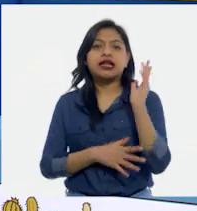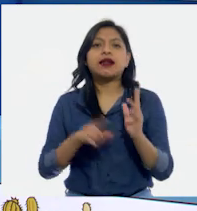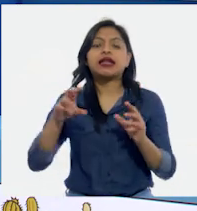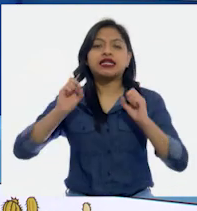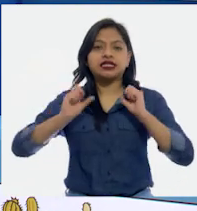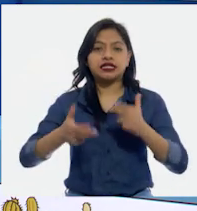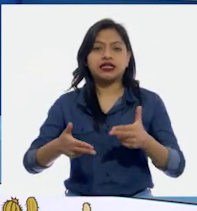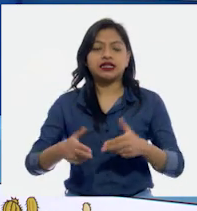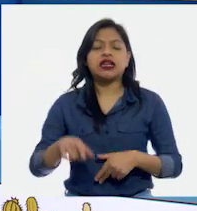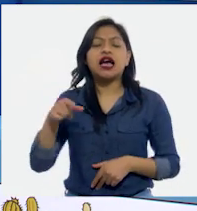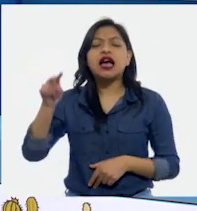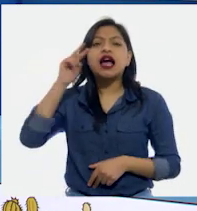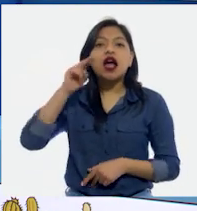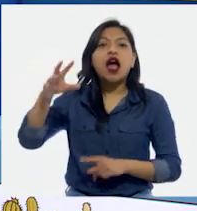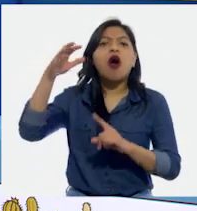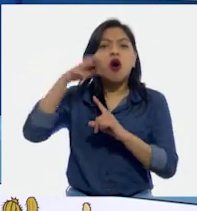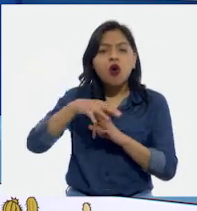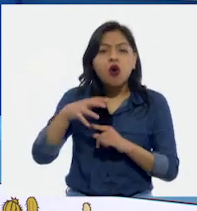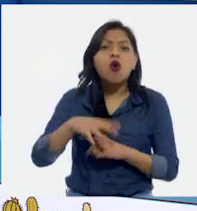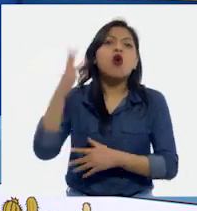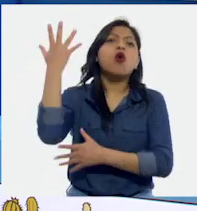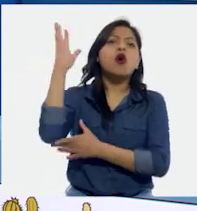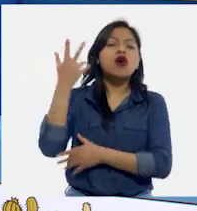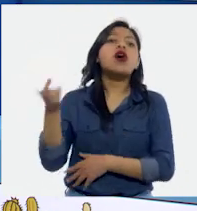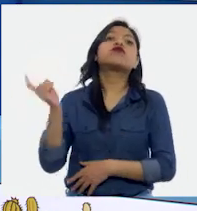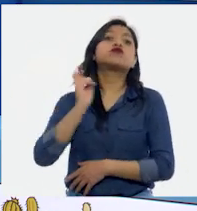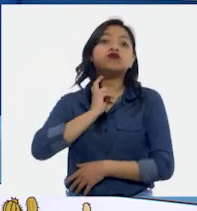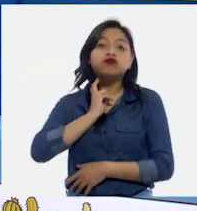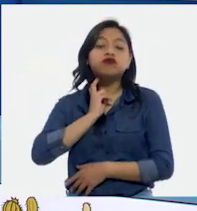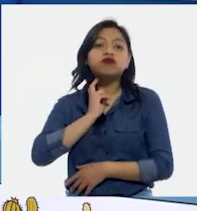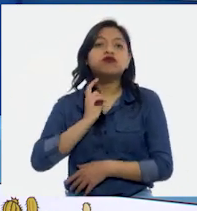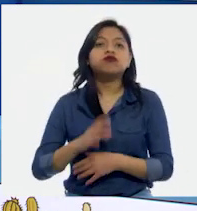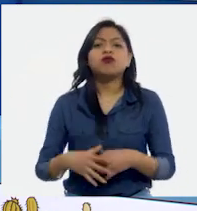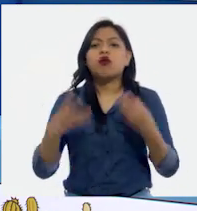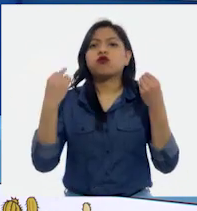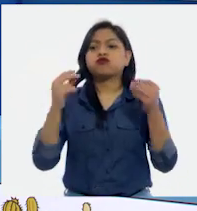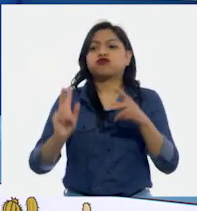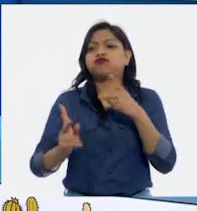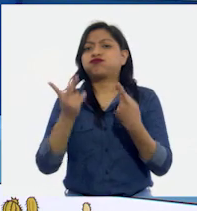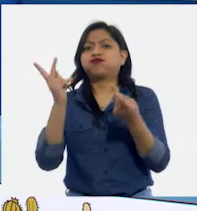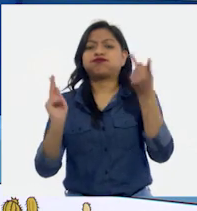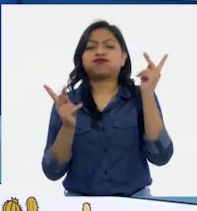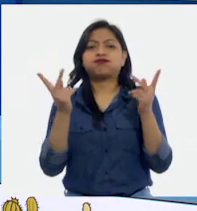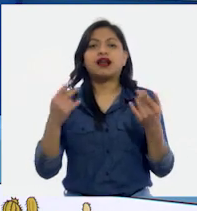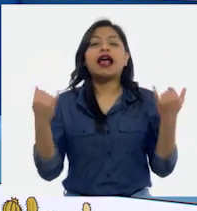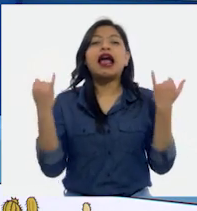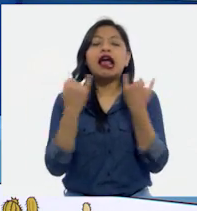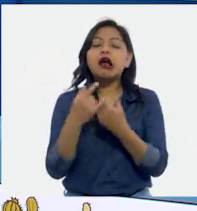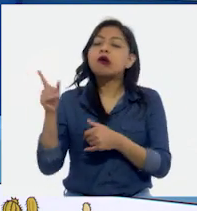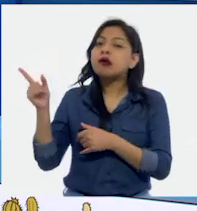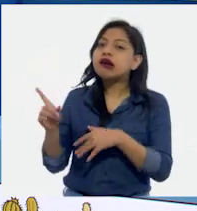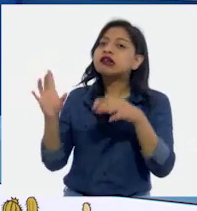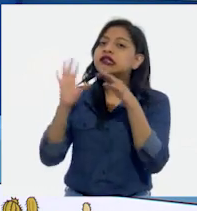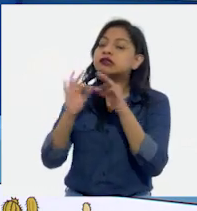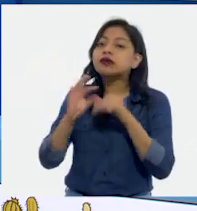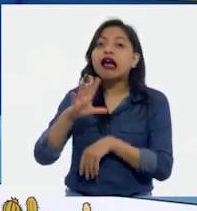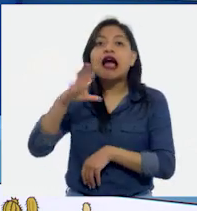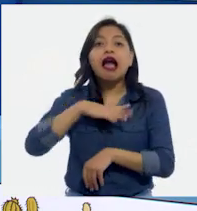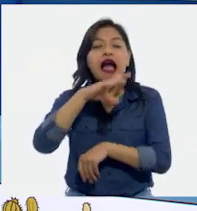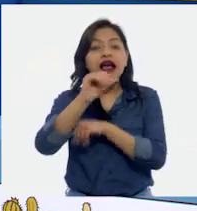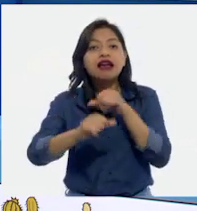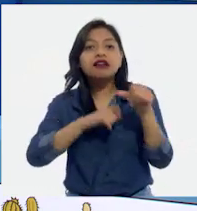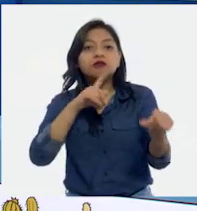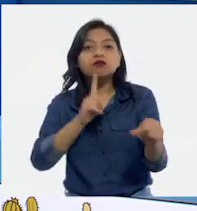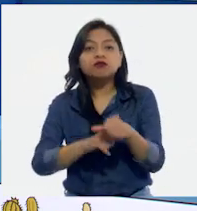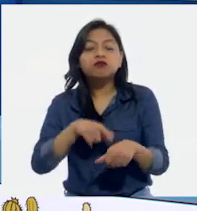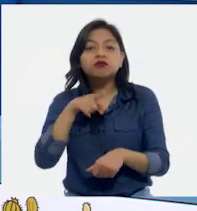vimos hongos, árboles, murciélagos, muchas plantas y también nos contó que había animales que llegan